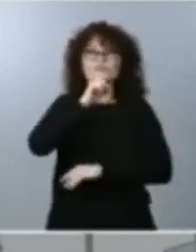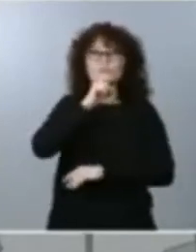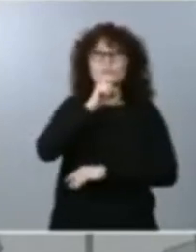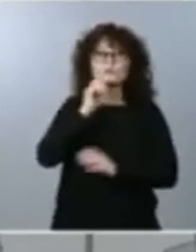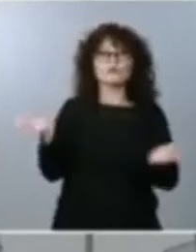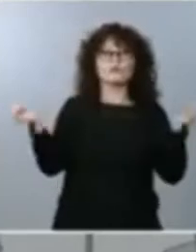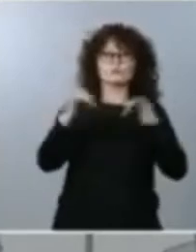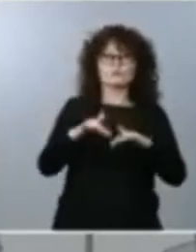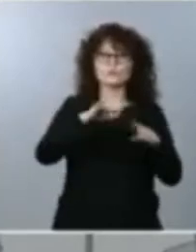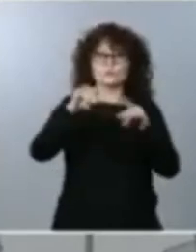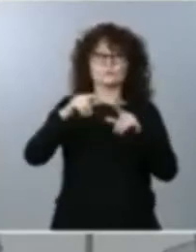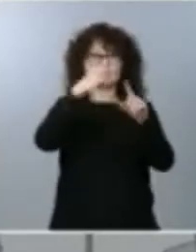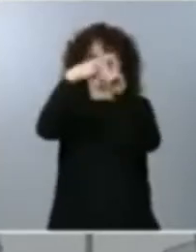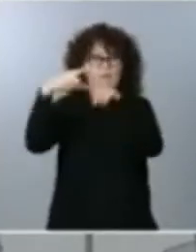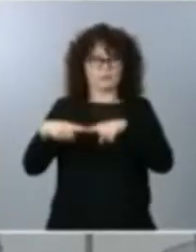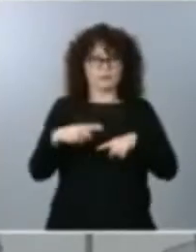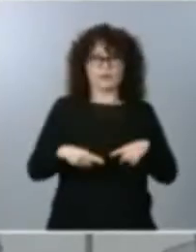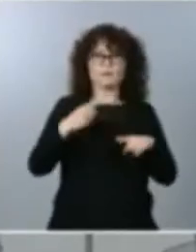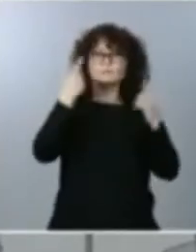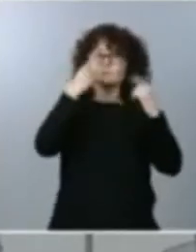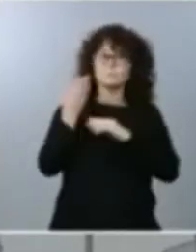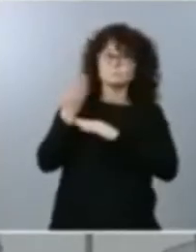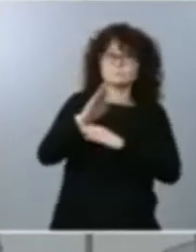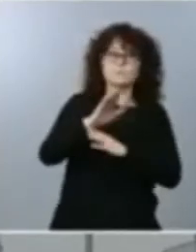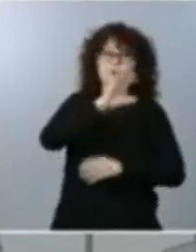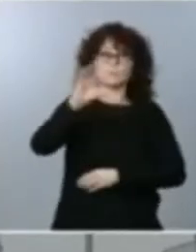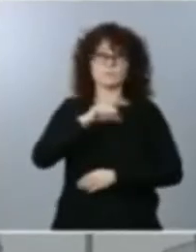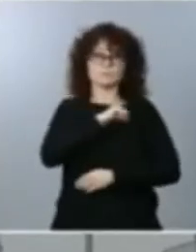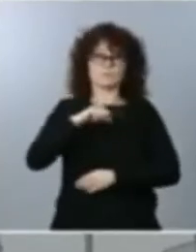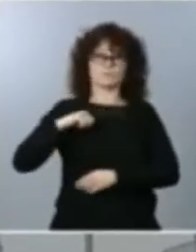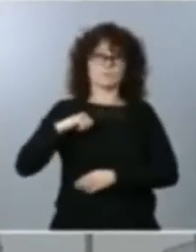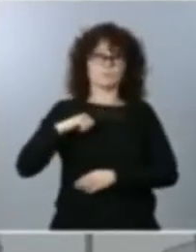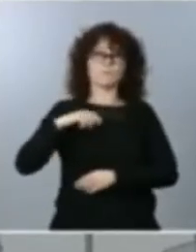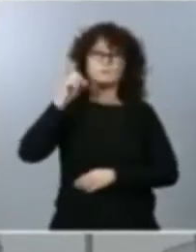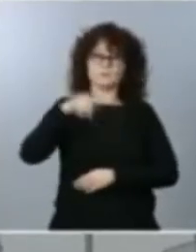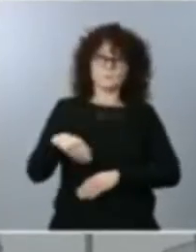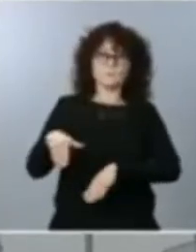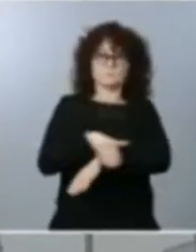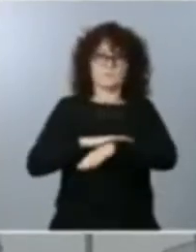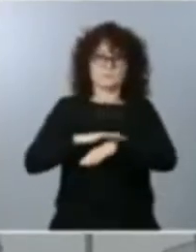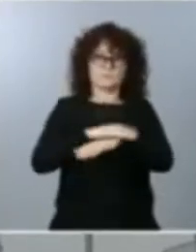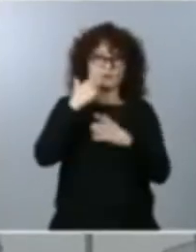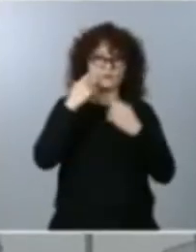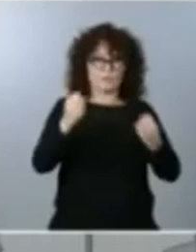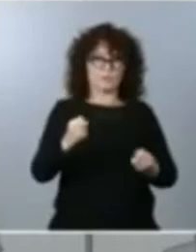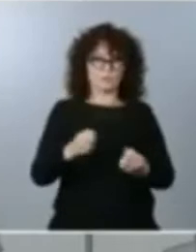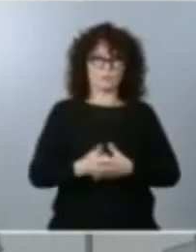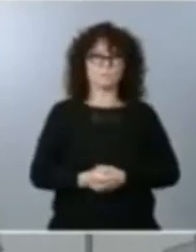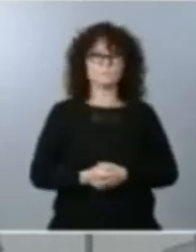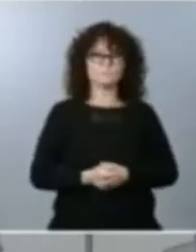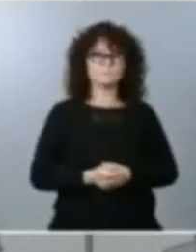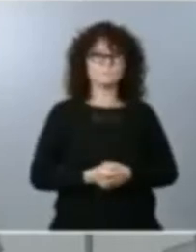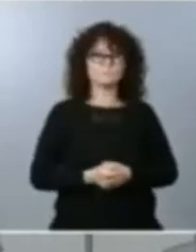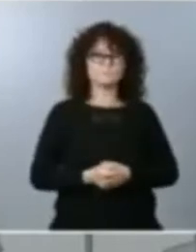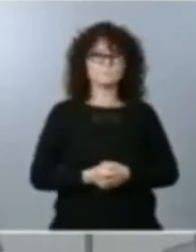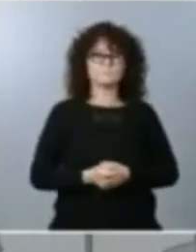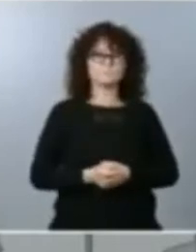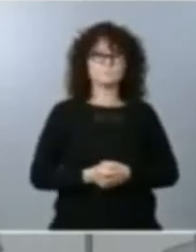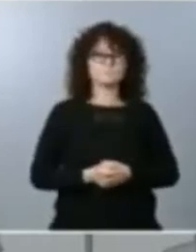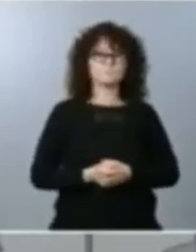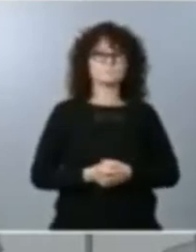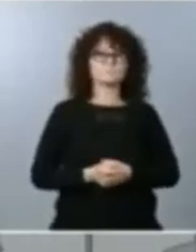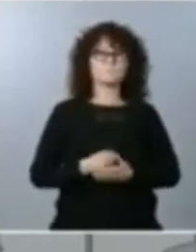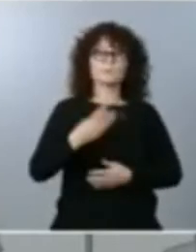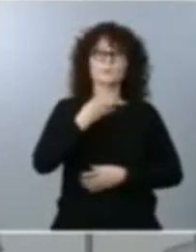representadas, como saben ustedes, todas las comunidades autónomas y el Ministerio de Sanidad. Pues bien, cuatro semanas después, podemos